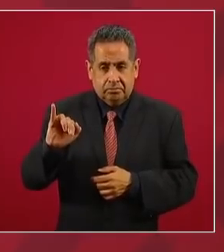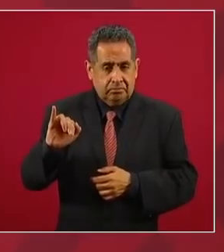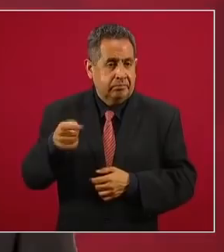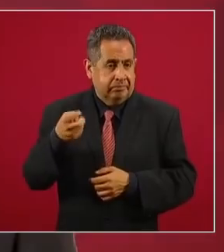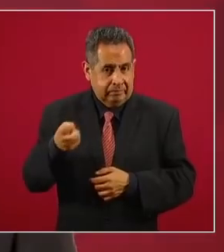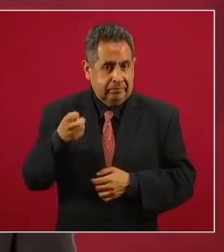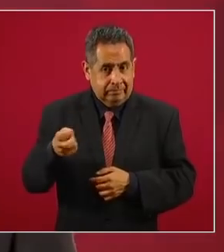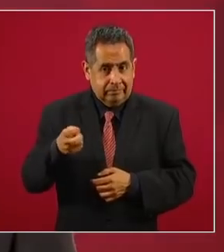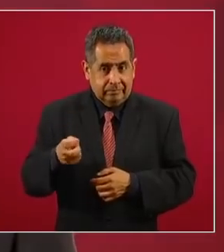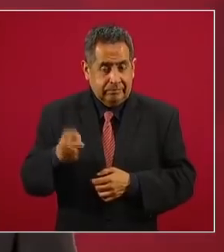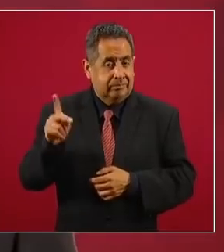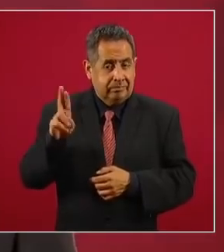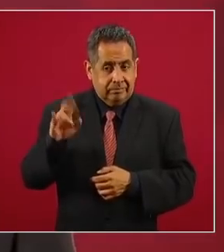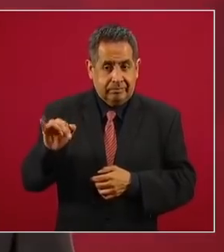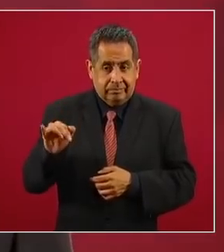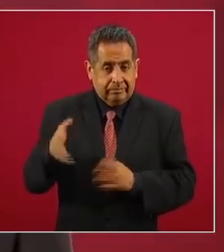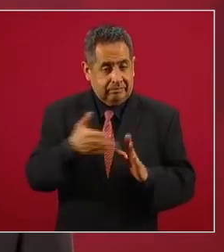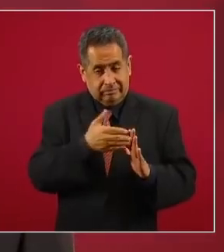PRI.